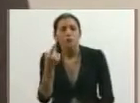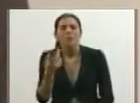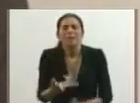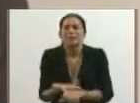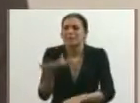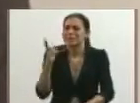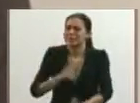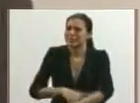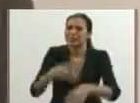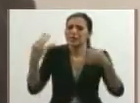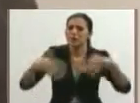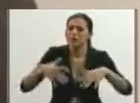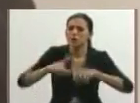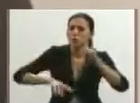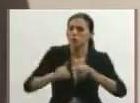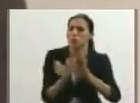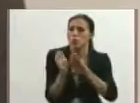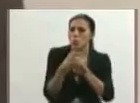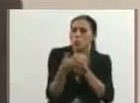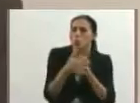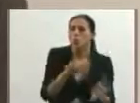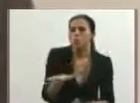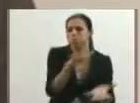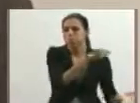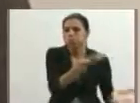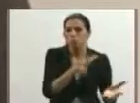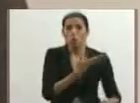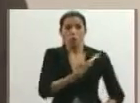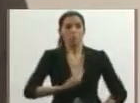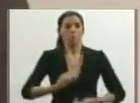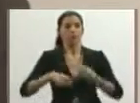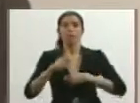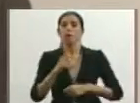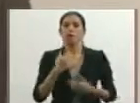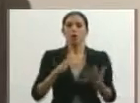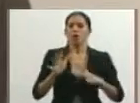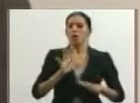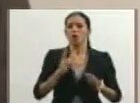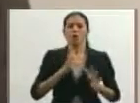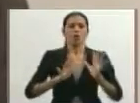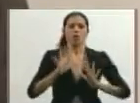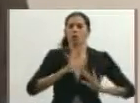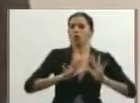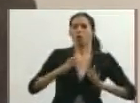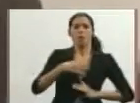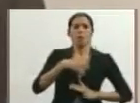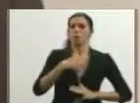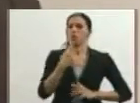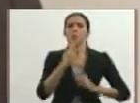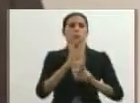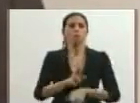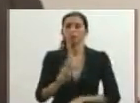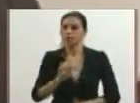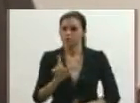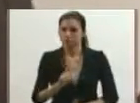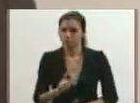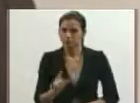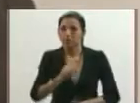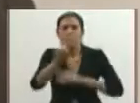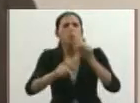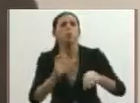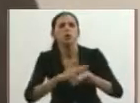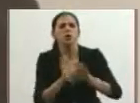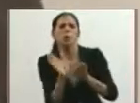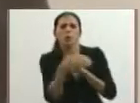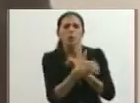producto almacenado, y obviamente el dueño de la panadería no supo una respuesta cónsona porque estaba acaparando. Se notó